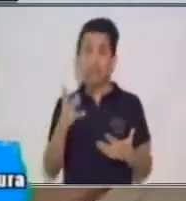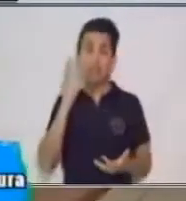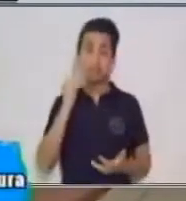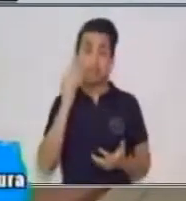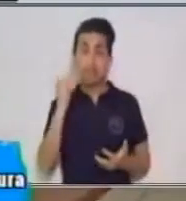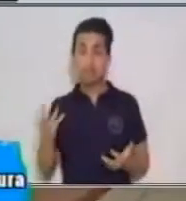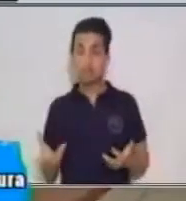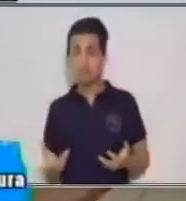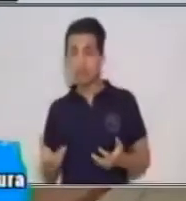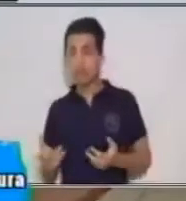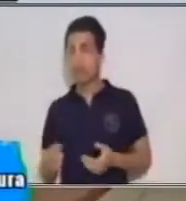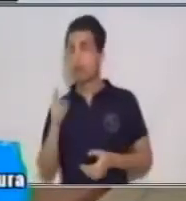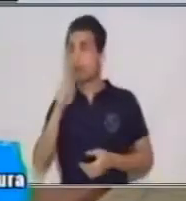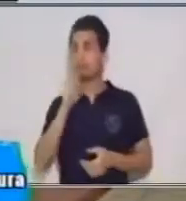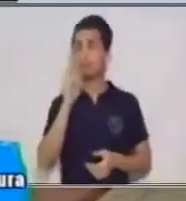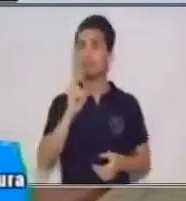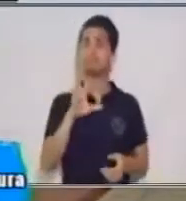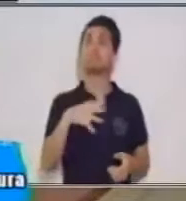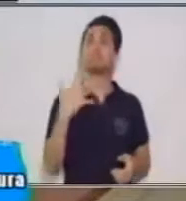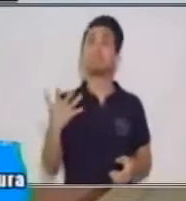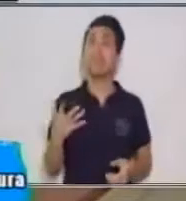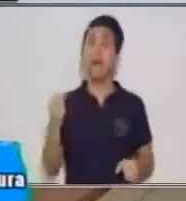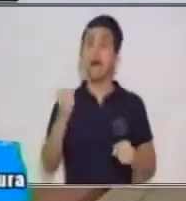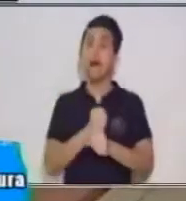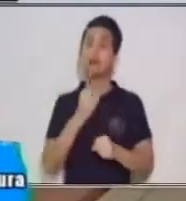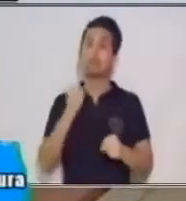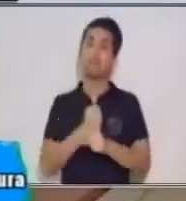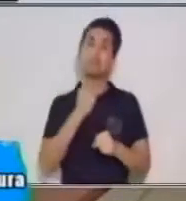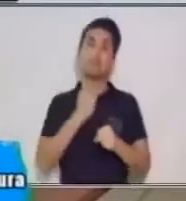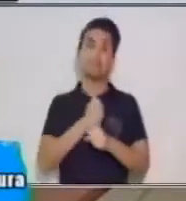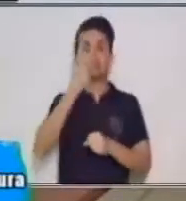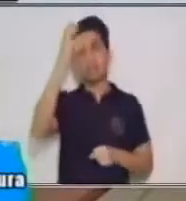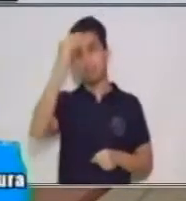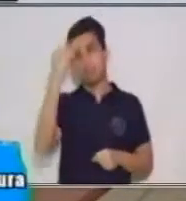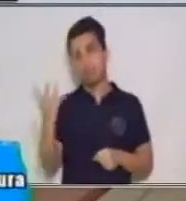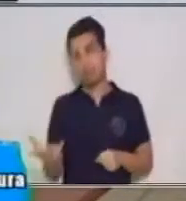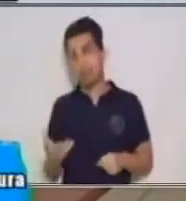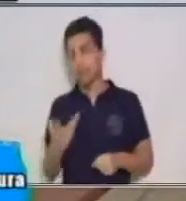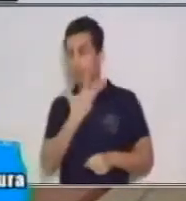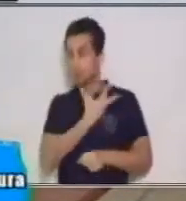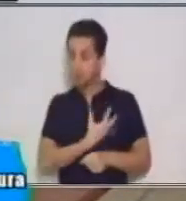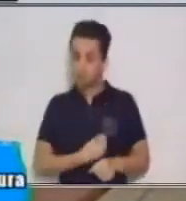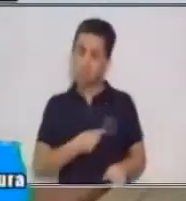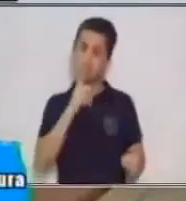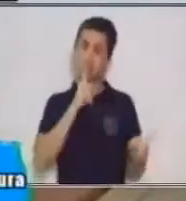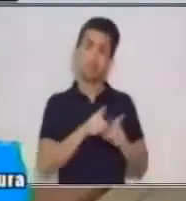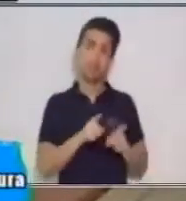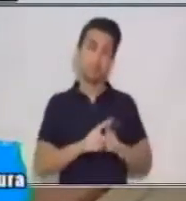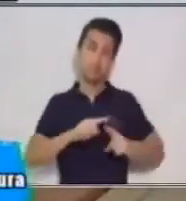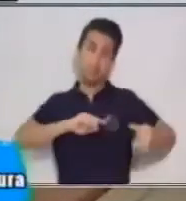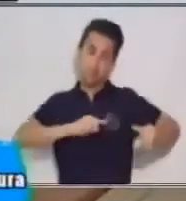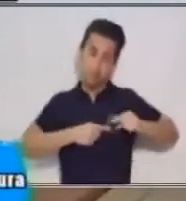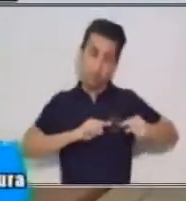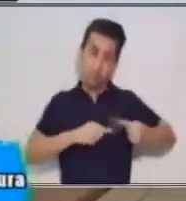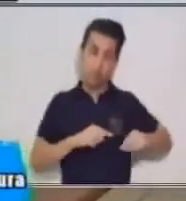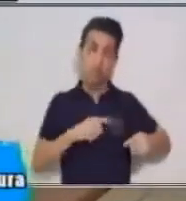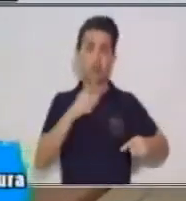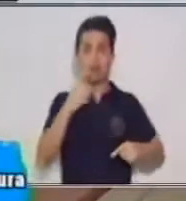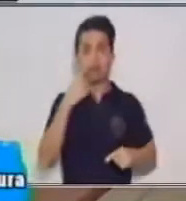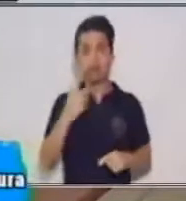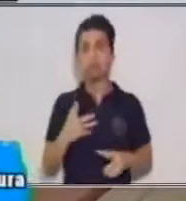que es el resultado de años de aprendizaje y sufrimiento y dolor que dan